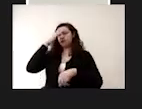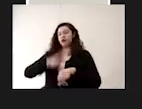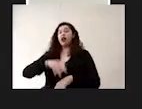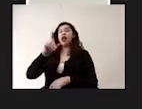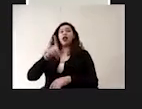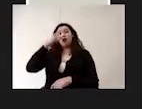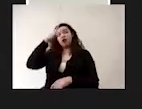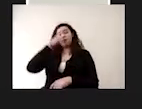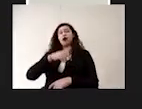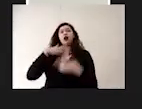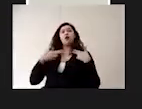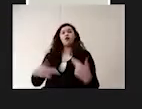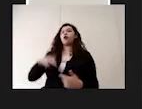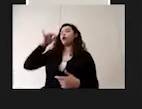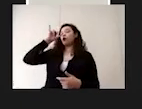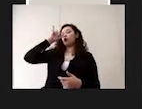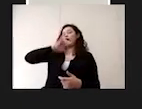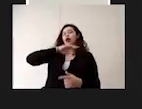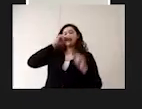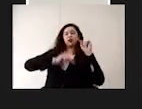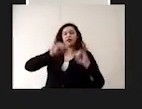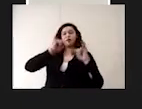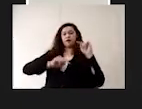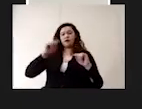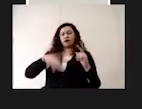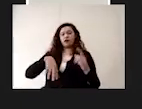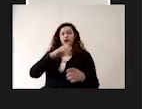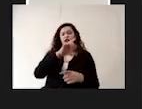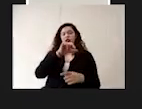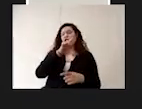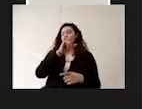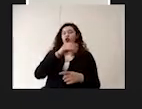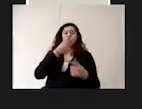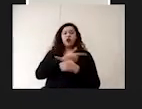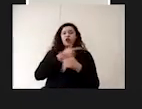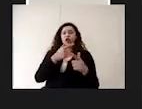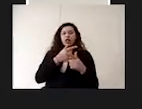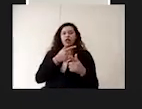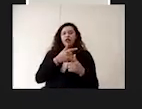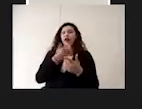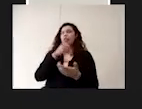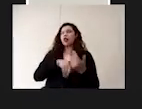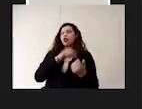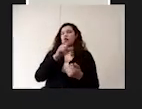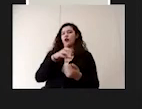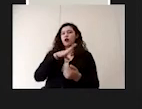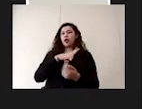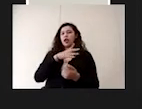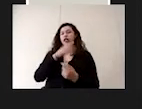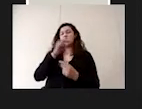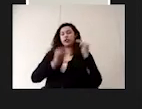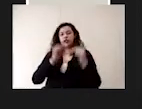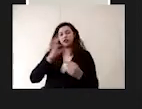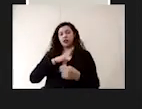de consumo humano tiene un rango de cantidad de cloro residual libre que debe contener el agua. Y este rango